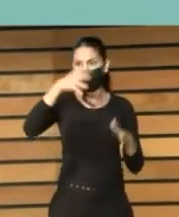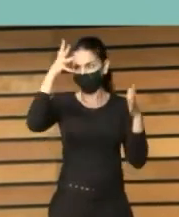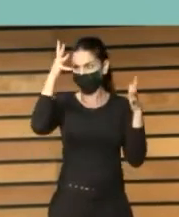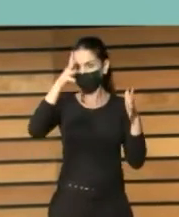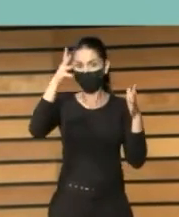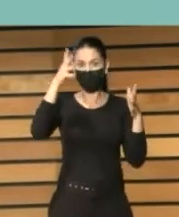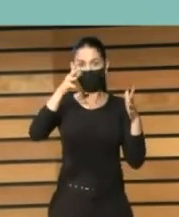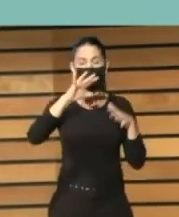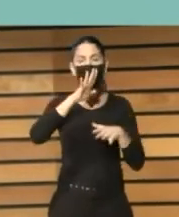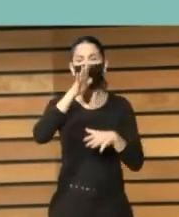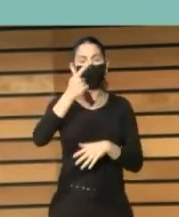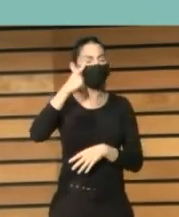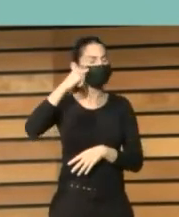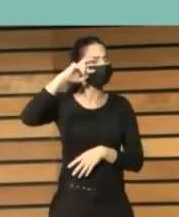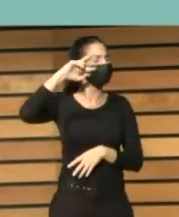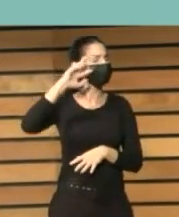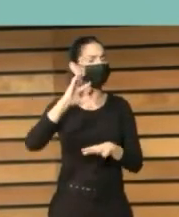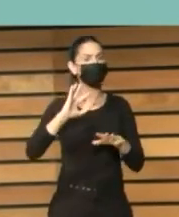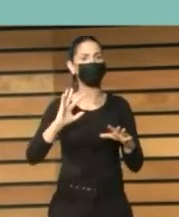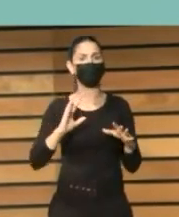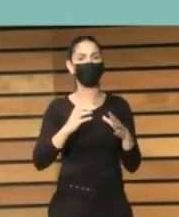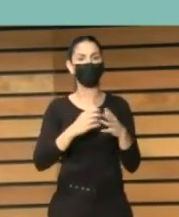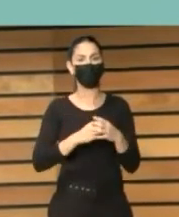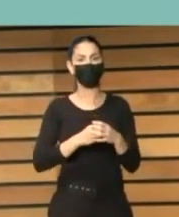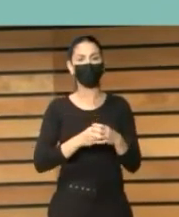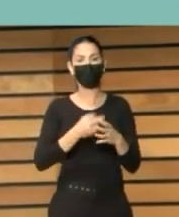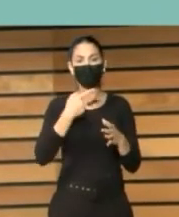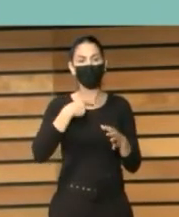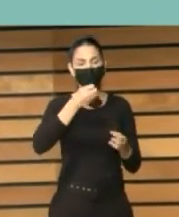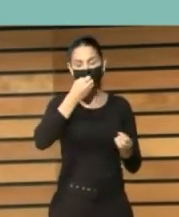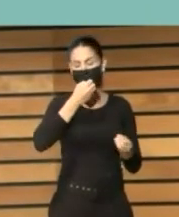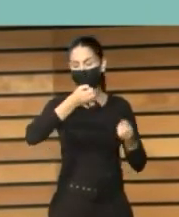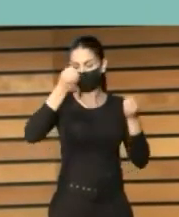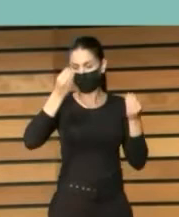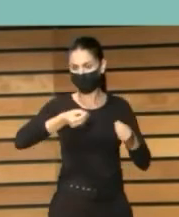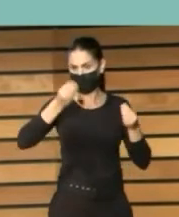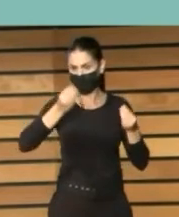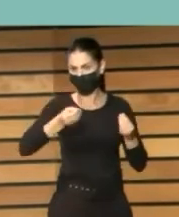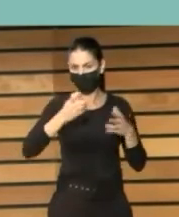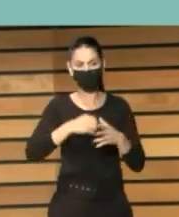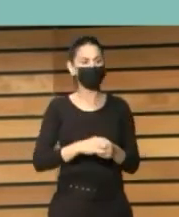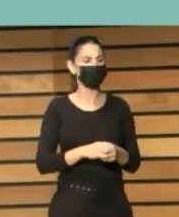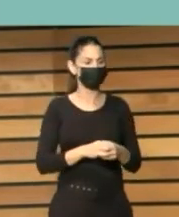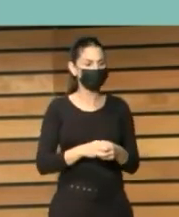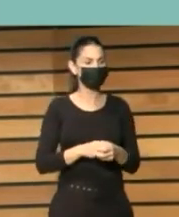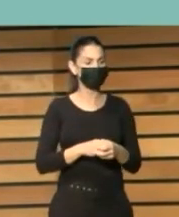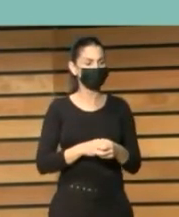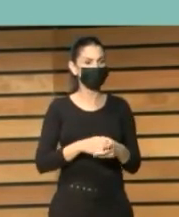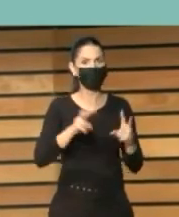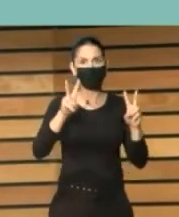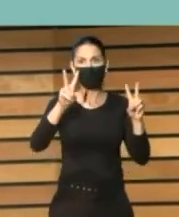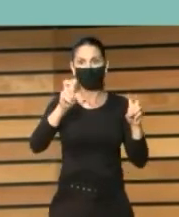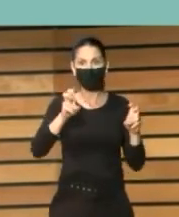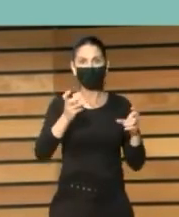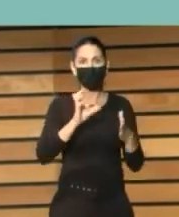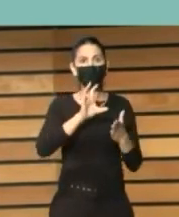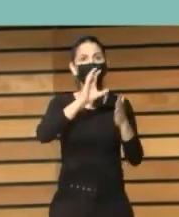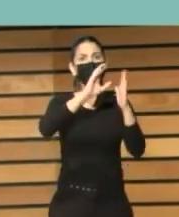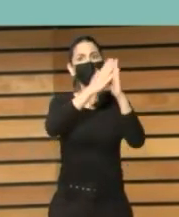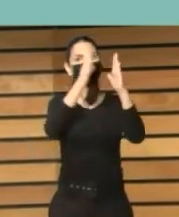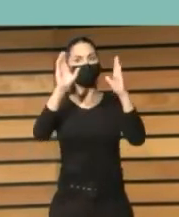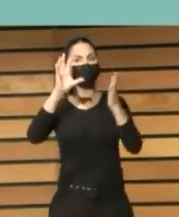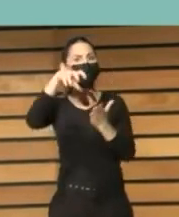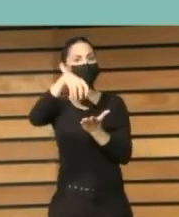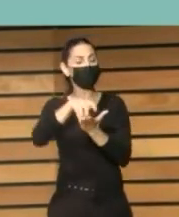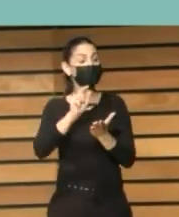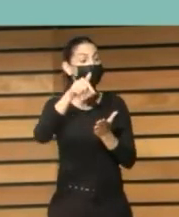porque es una experiencia que merece la pena en todos los sentidos merece la pena vivirla en las bibliotecas en la